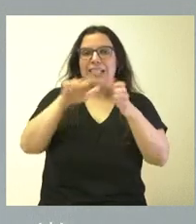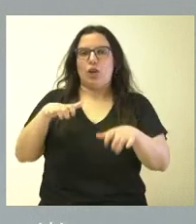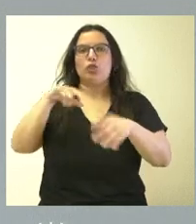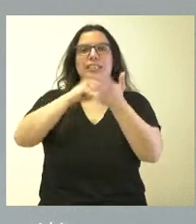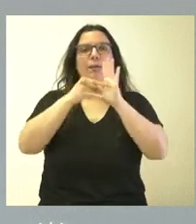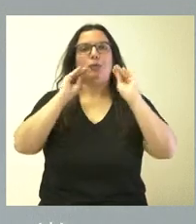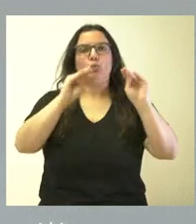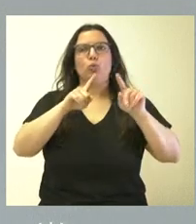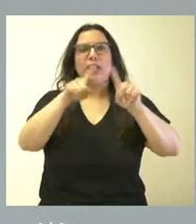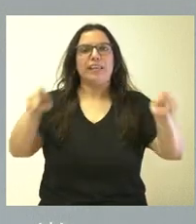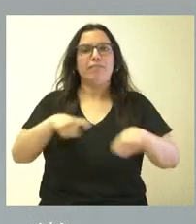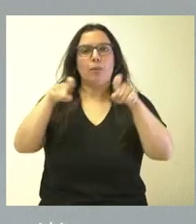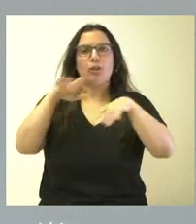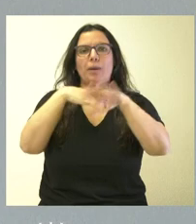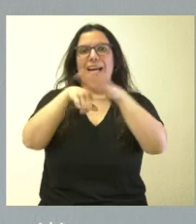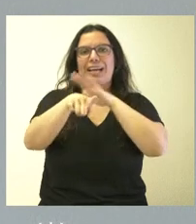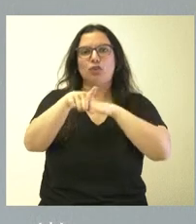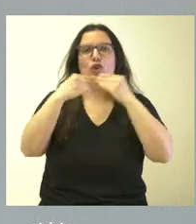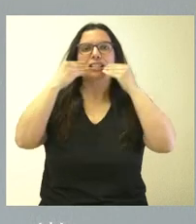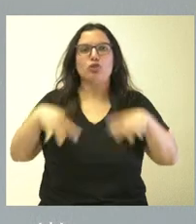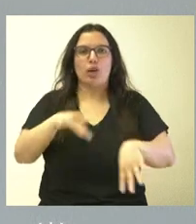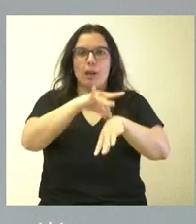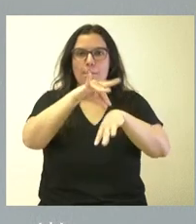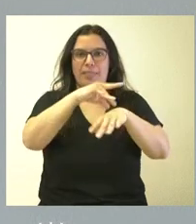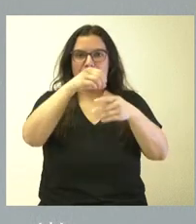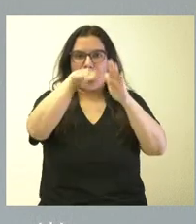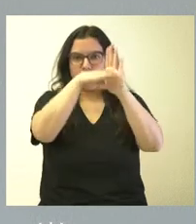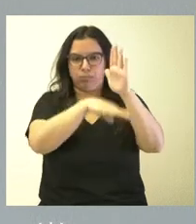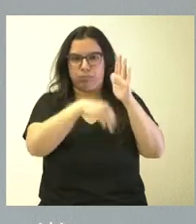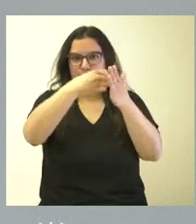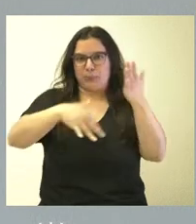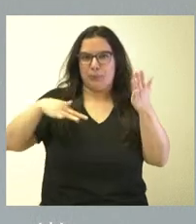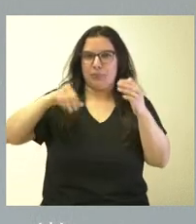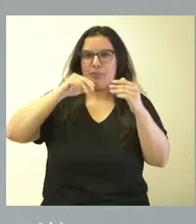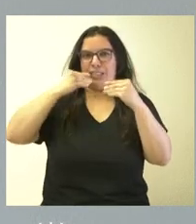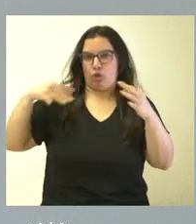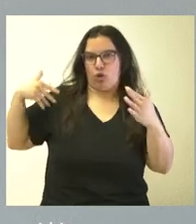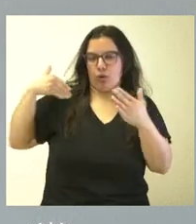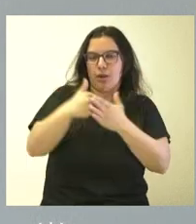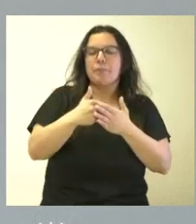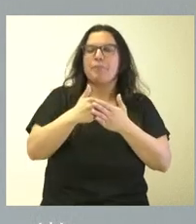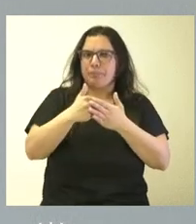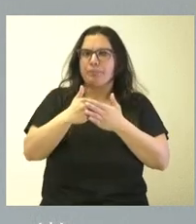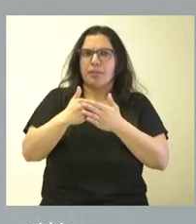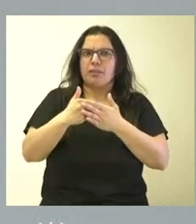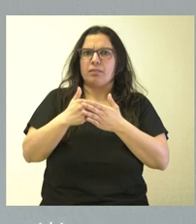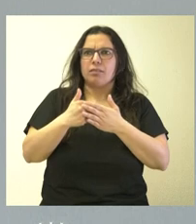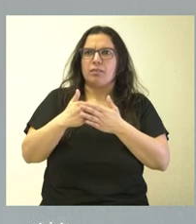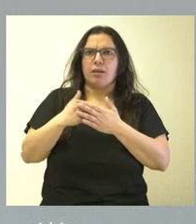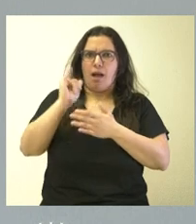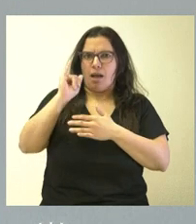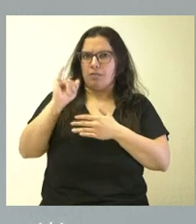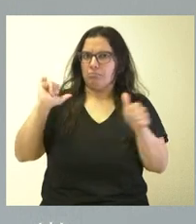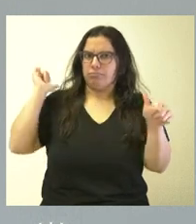para la gestión de la historia clínica. Además, es el programa informático Jimena que hemos ido desarrollando en los últimos años. ¿Qué es lo que ocurre?